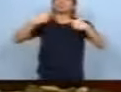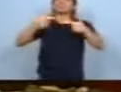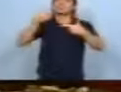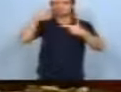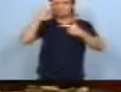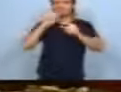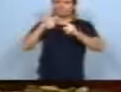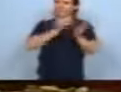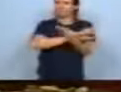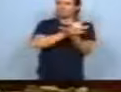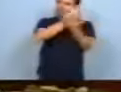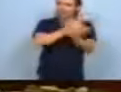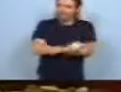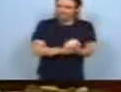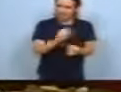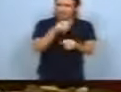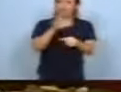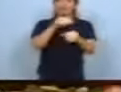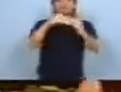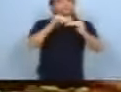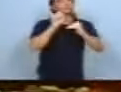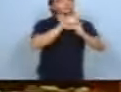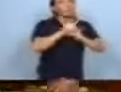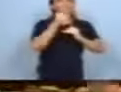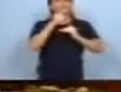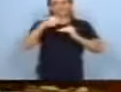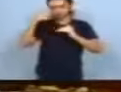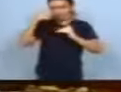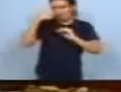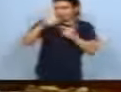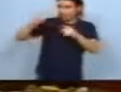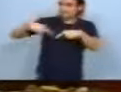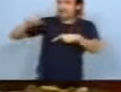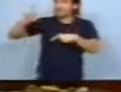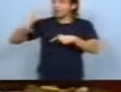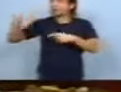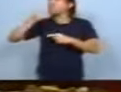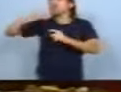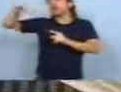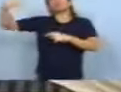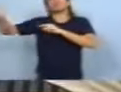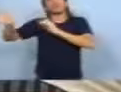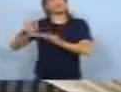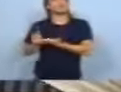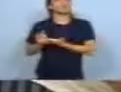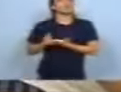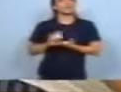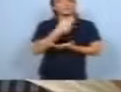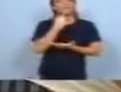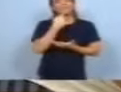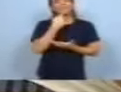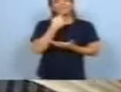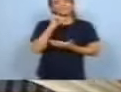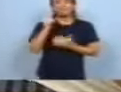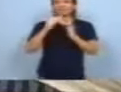más baratas, hechas por ustedes, que lo que significaría hechas de otro modo? Las casas también más